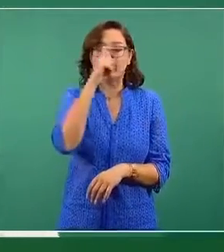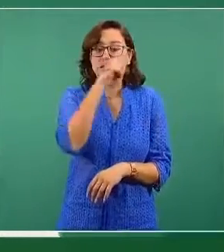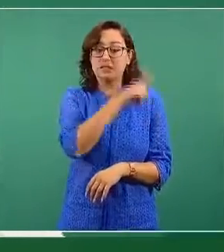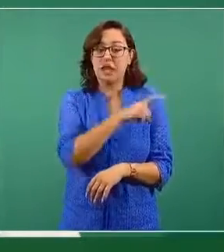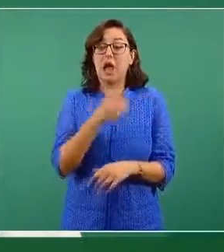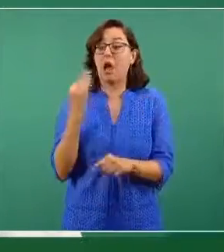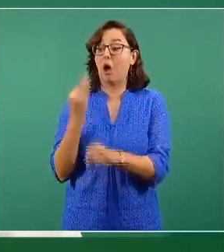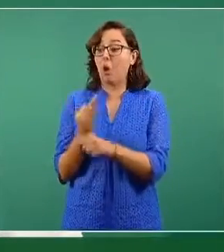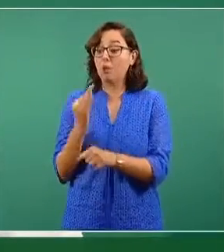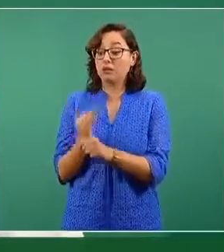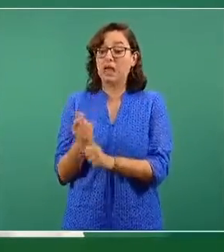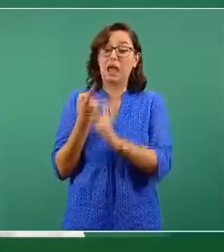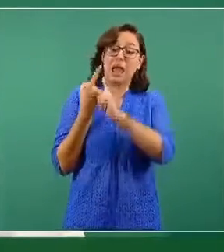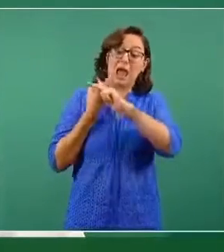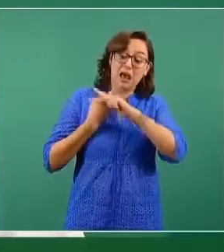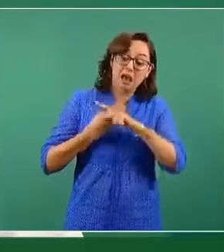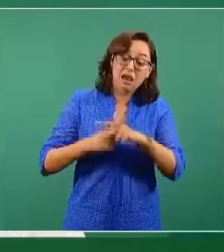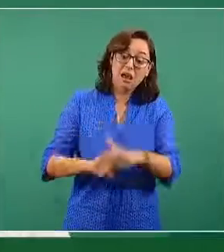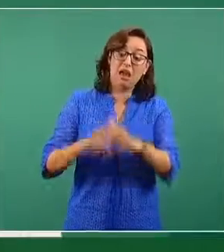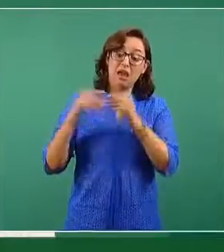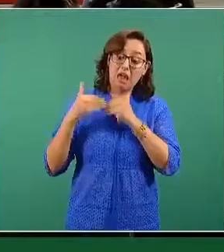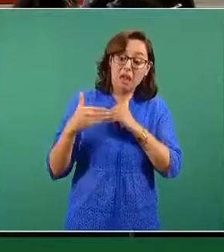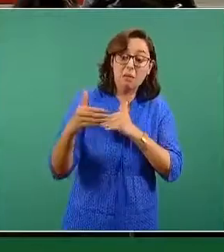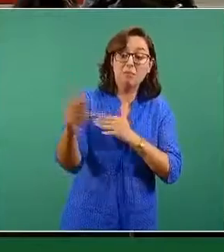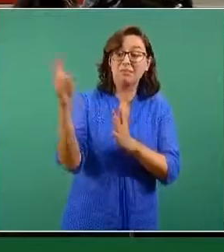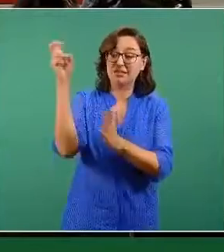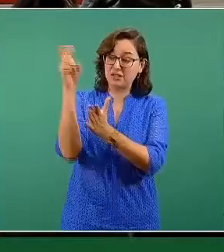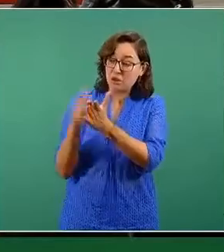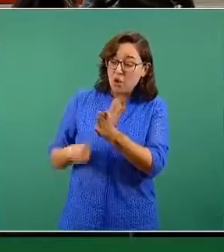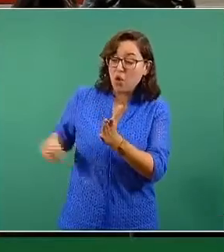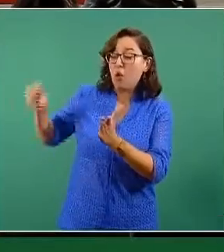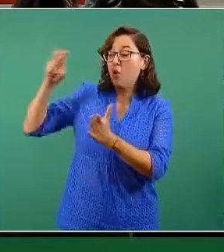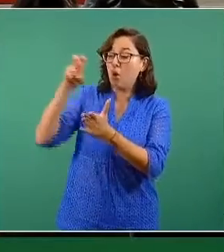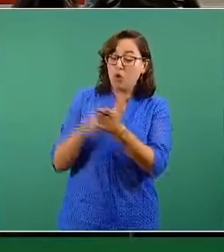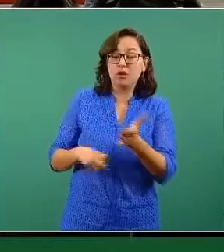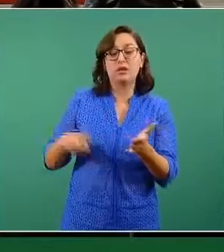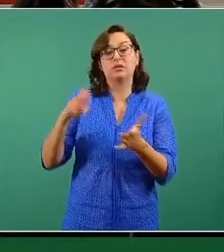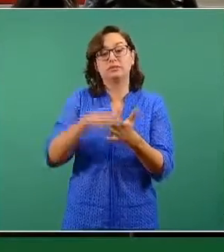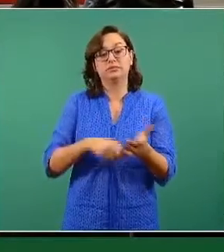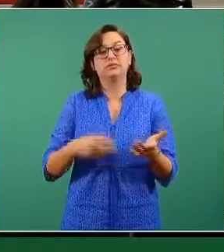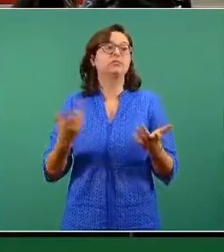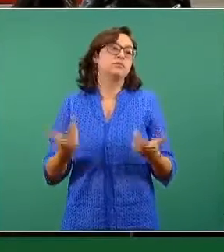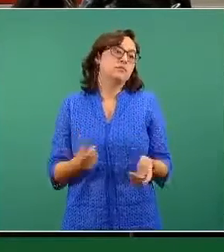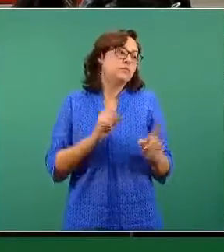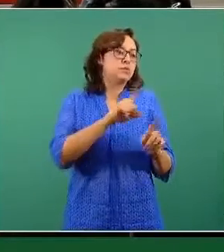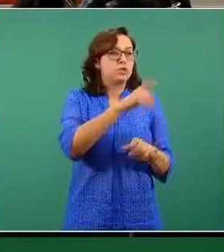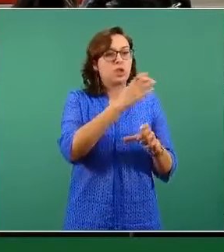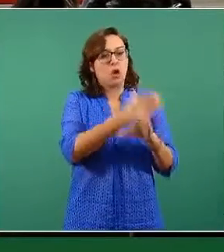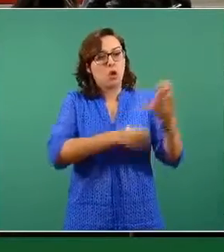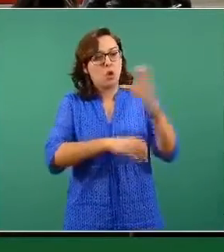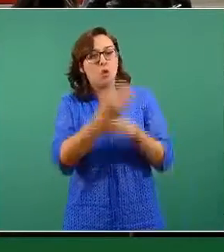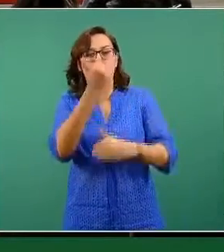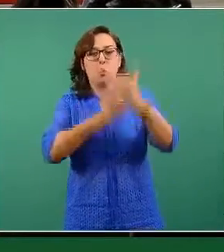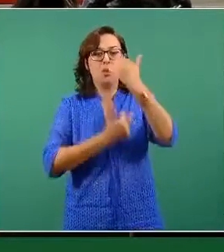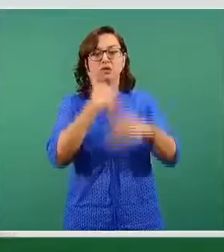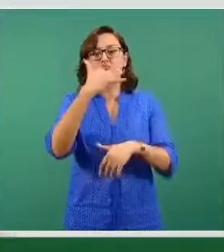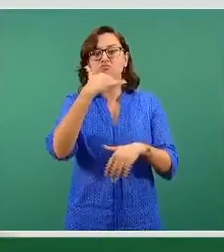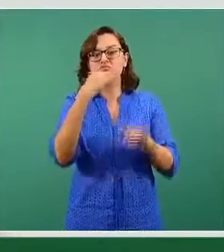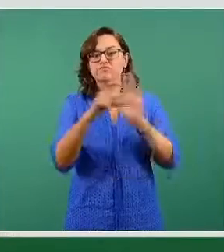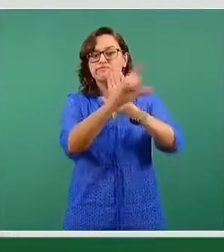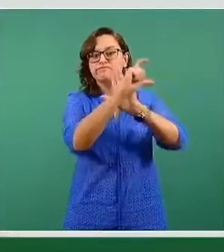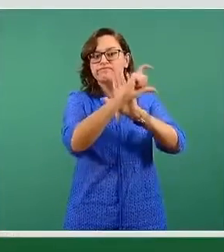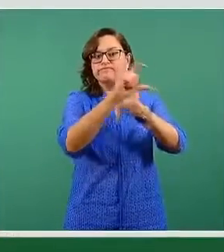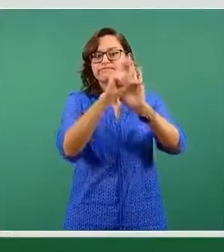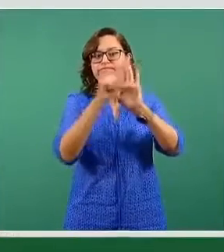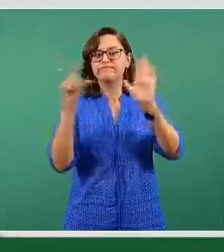una de las primeras iniciativas que tomamos con enorme resistencia de la industria, con enorme resistencia de la iniciativa privada, pero al